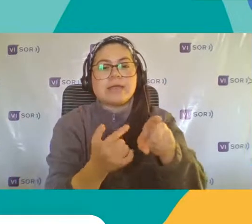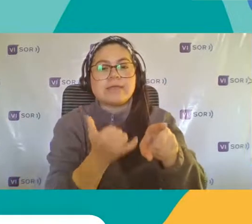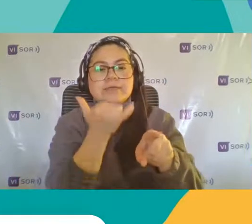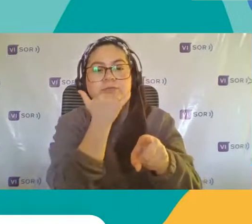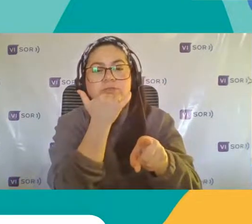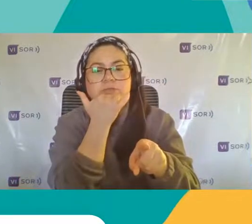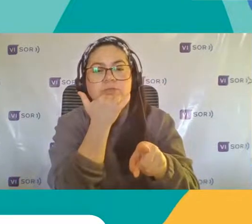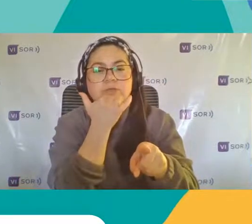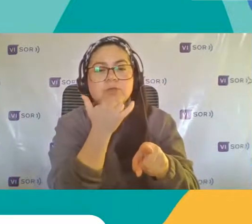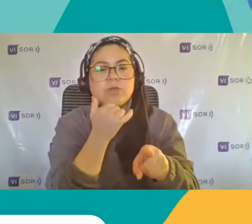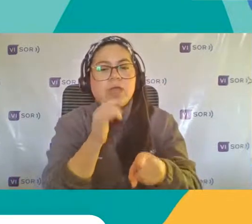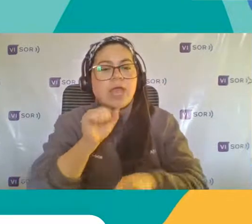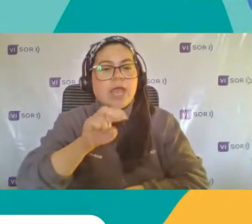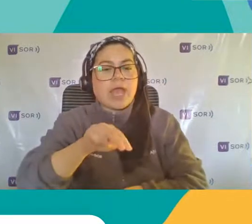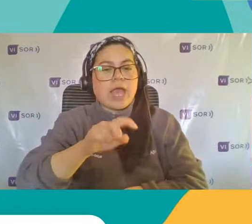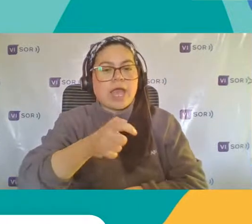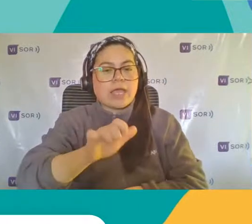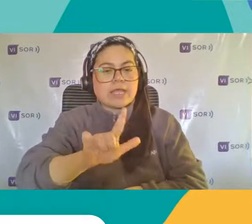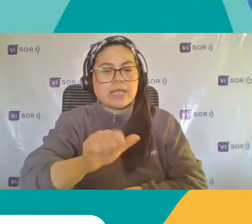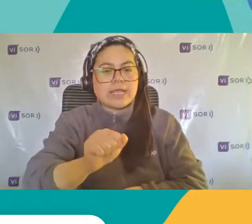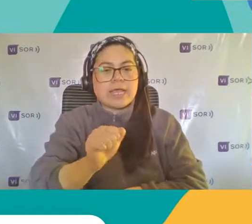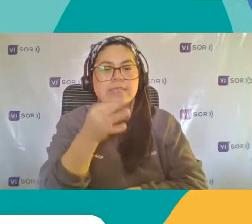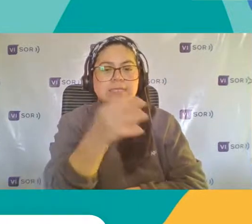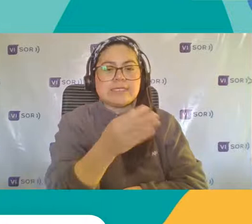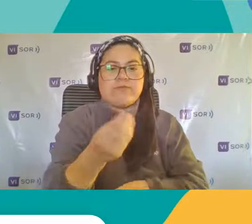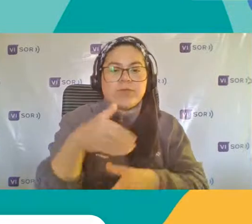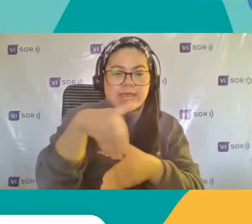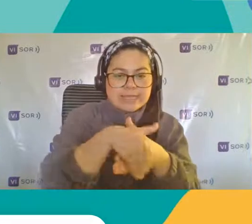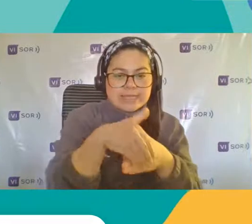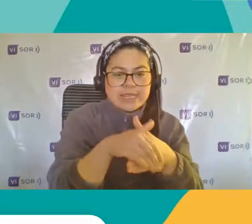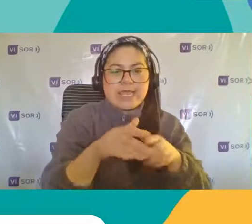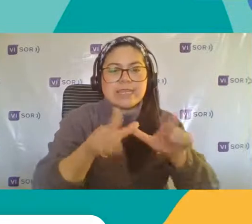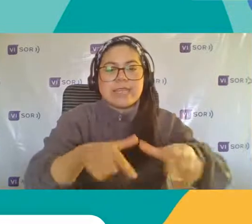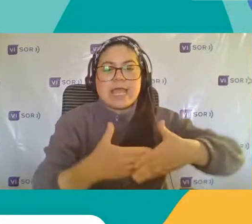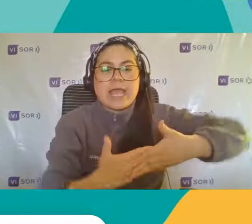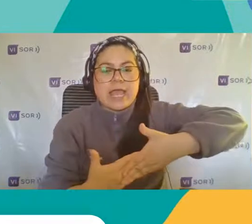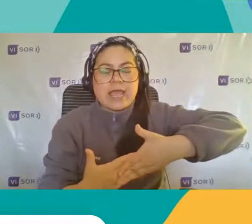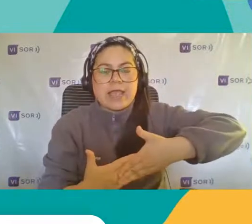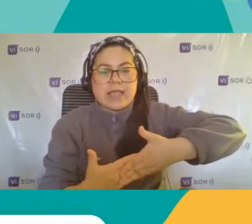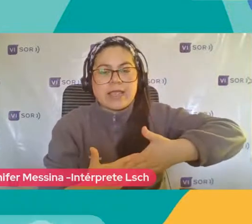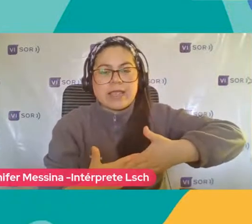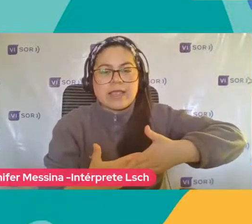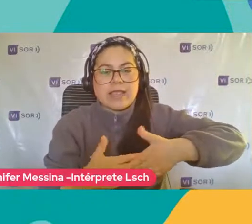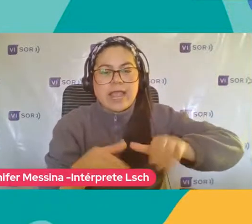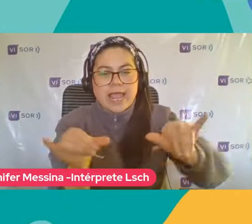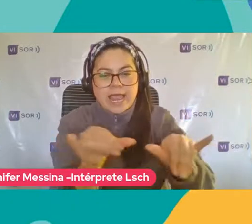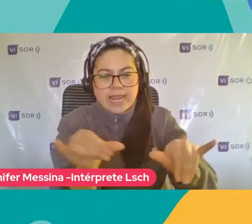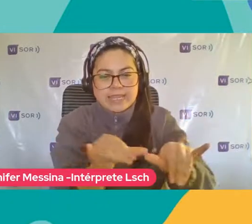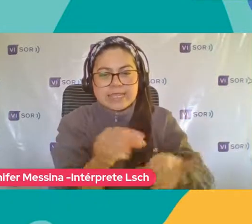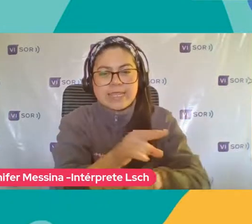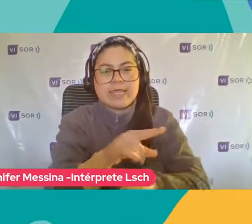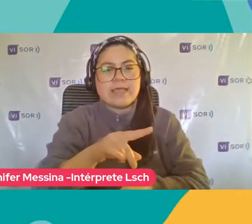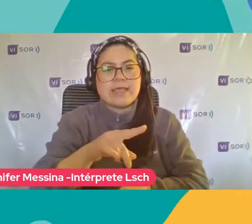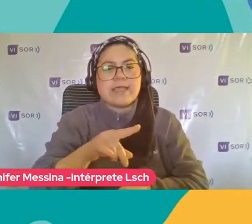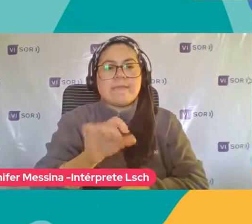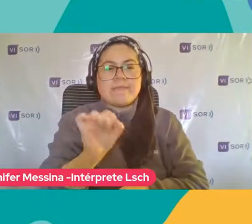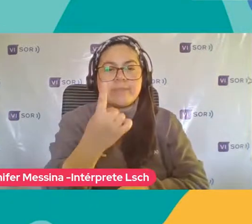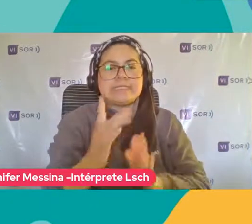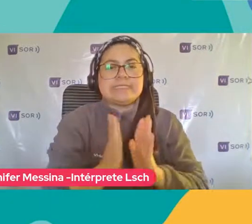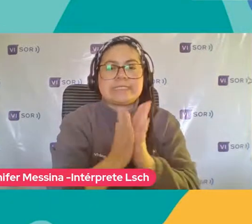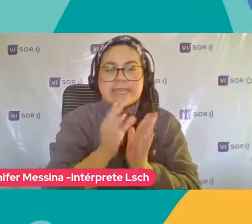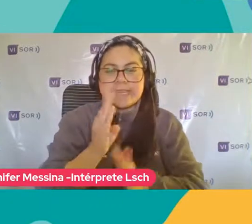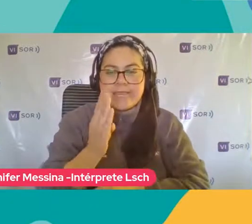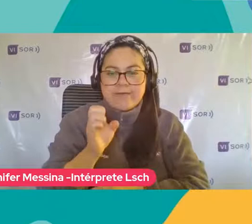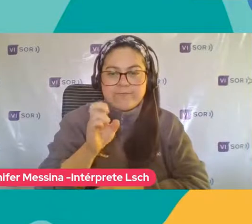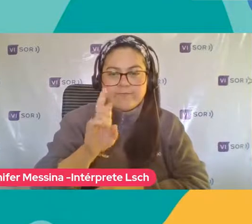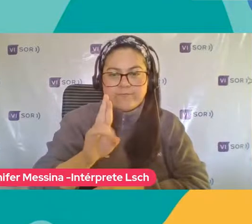Ángela Ángela Quien dice Buenas tardes Jardín infantil Mis primeros pasos De la comuna de Santa Bárbara En provincia De Video